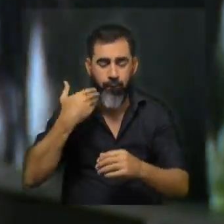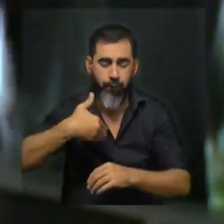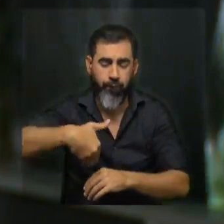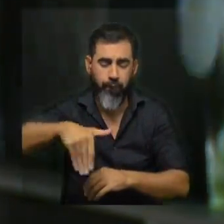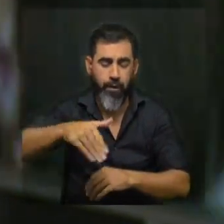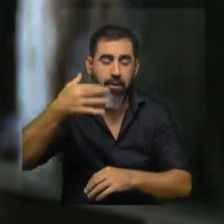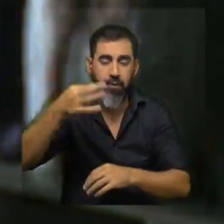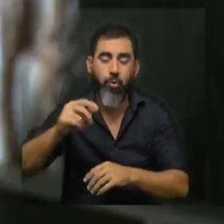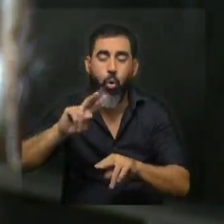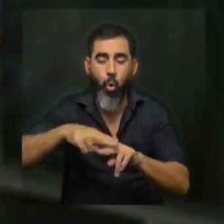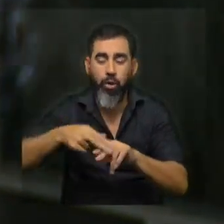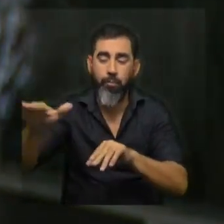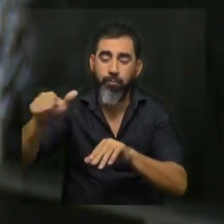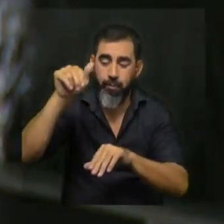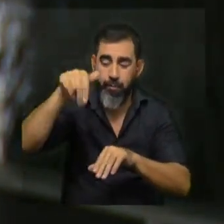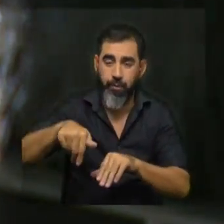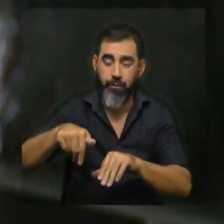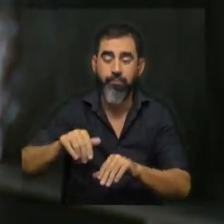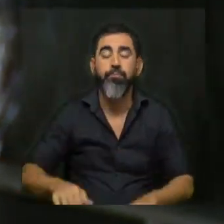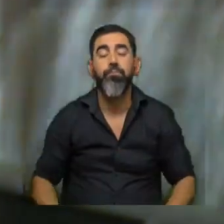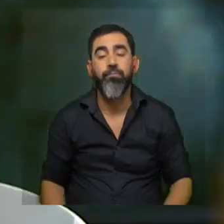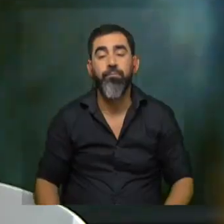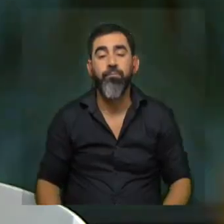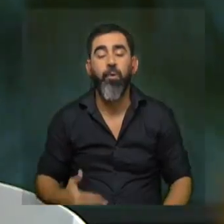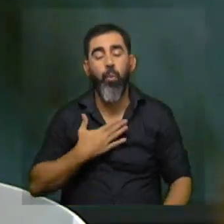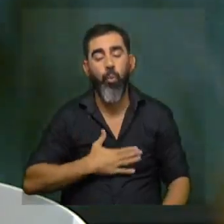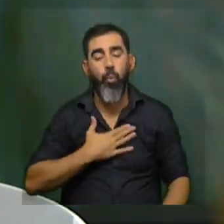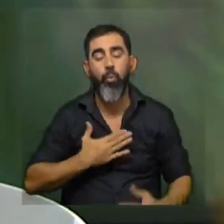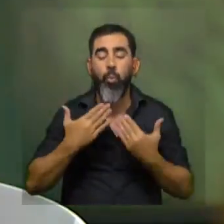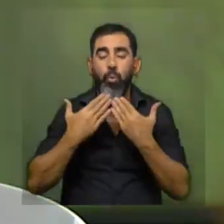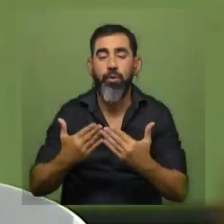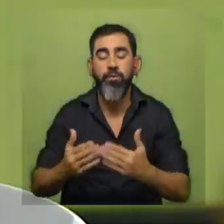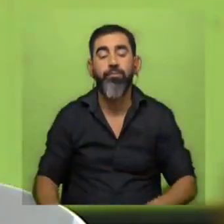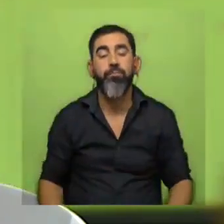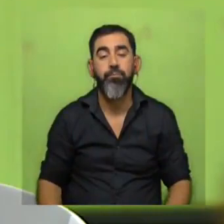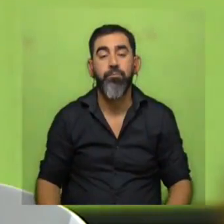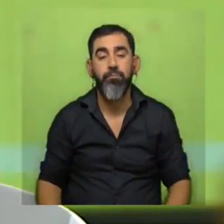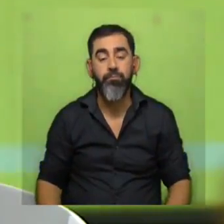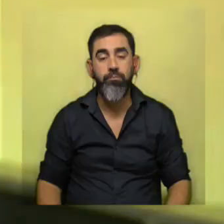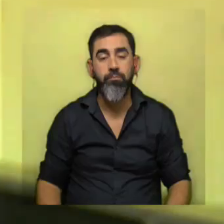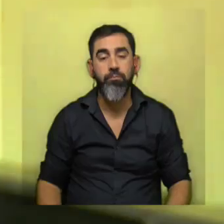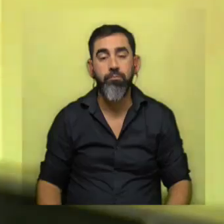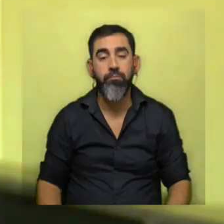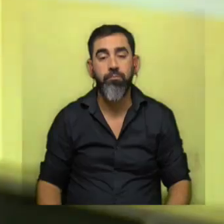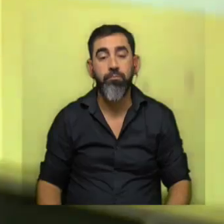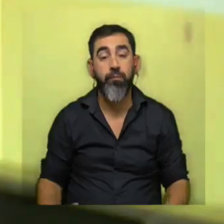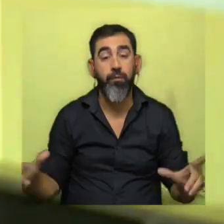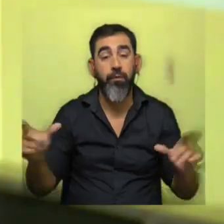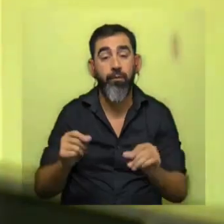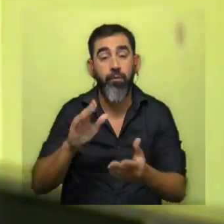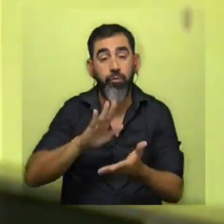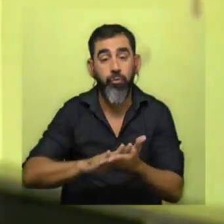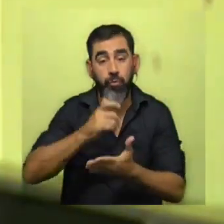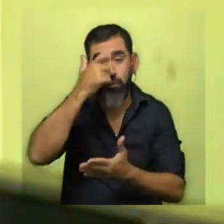y seguramente te volvamos a ver aquí o la gente que está contigo en su presidencia será un placer muchas gracias gracias por acompañarnos hoy cerramos nuestro